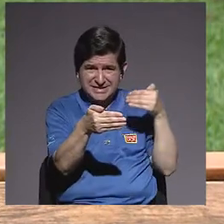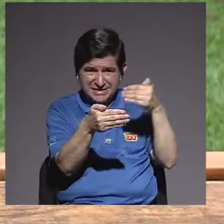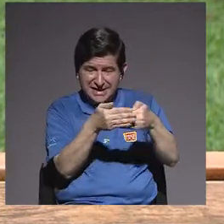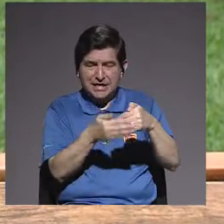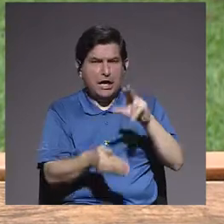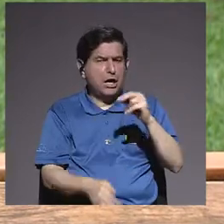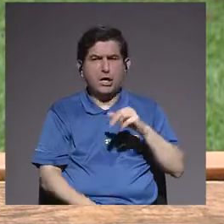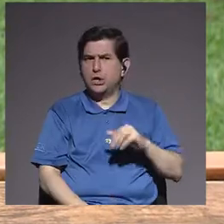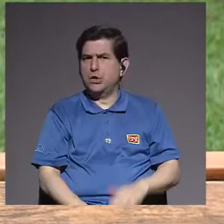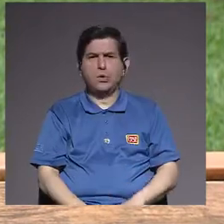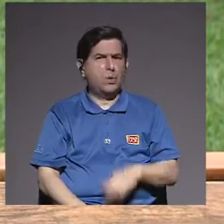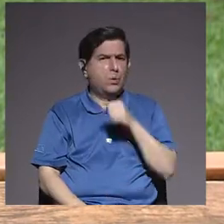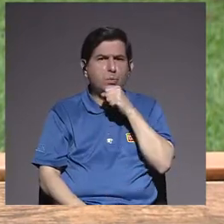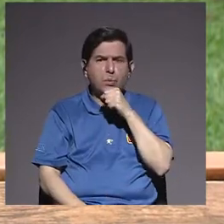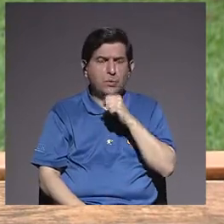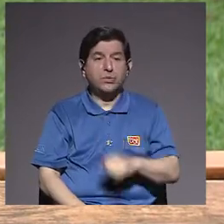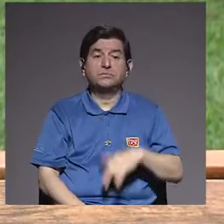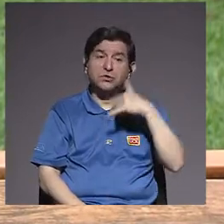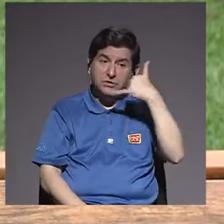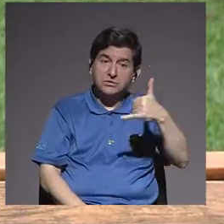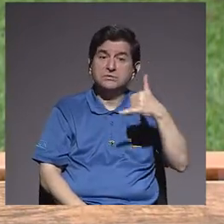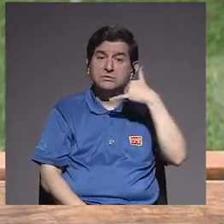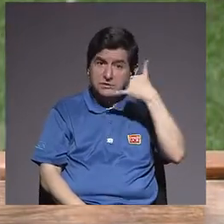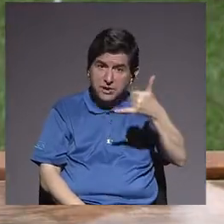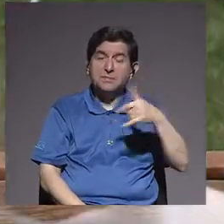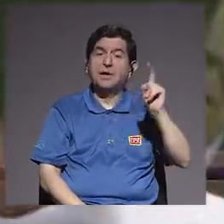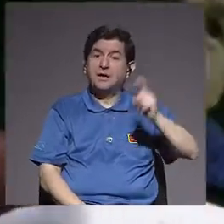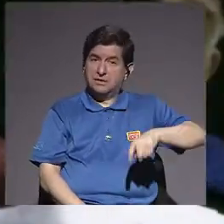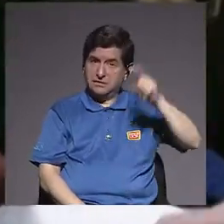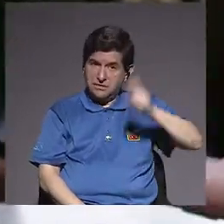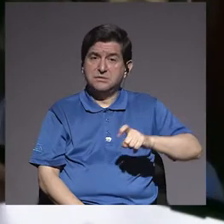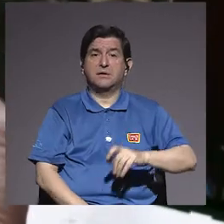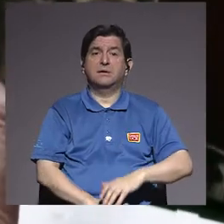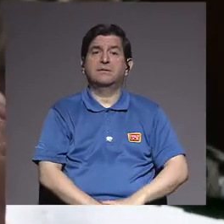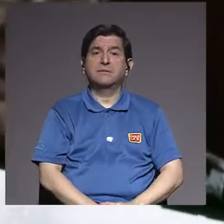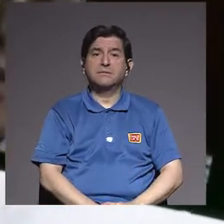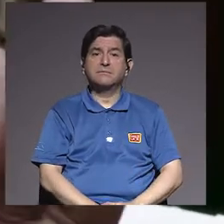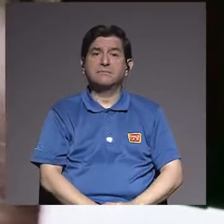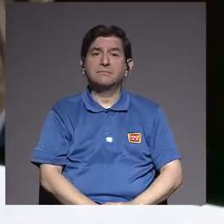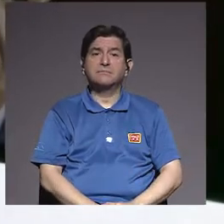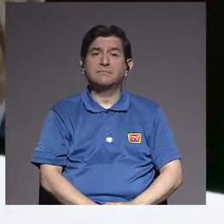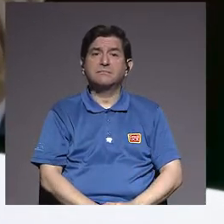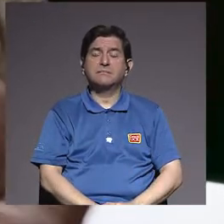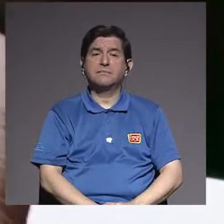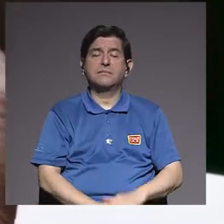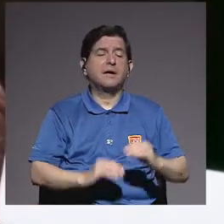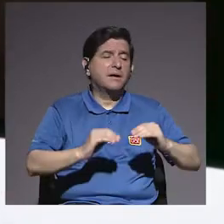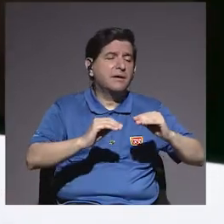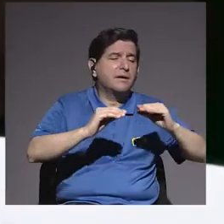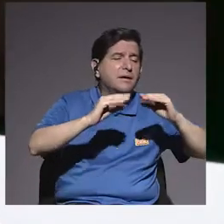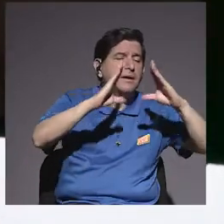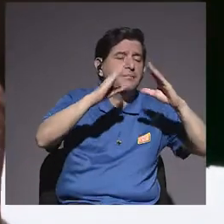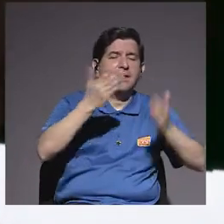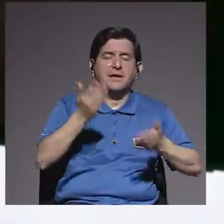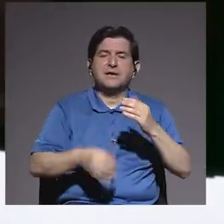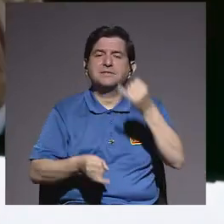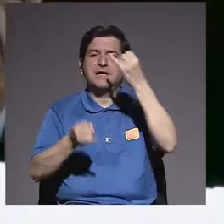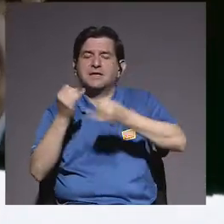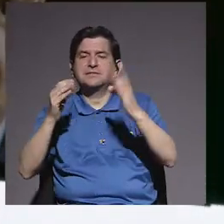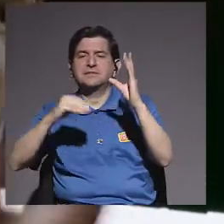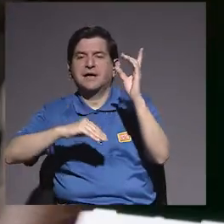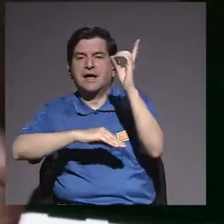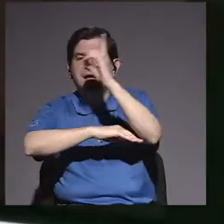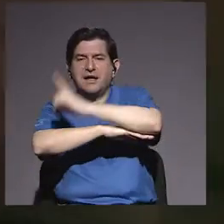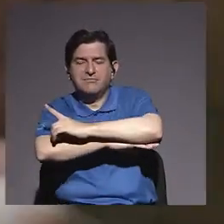sí, y no tan mayor, ¿verdad? Bueno, las llamaditas son muy necesarias. En la mañana, al final